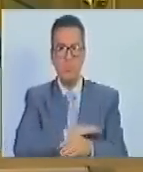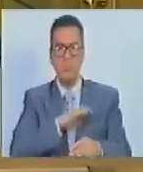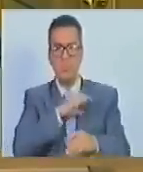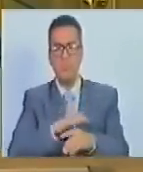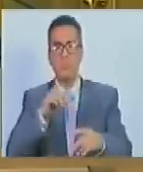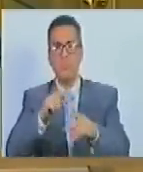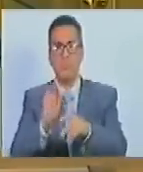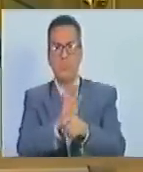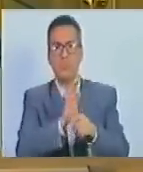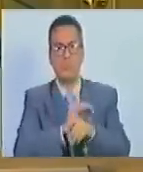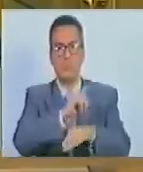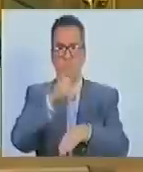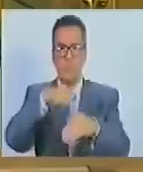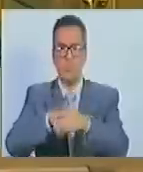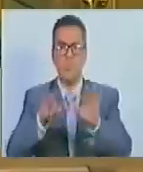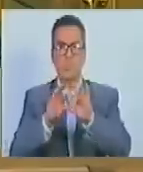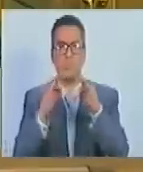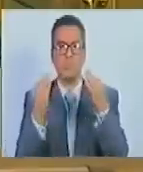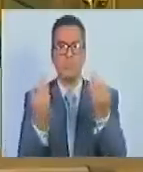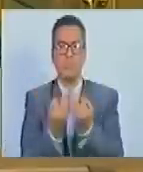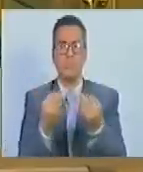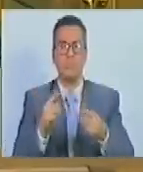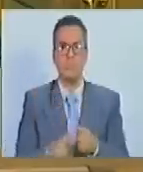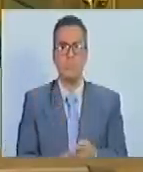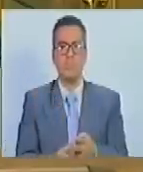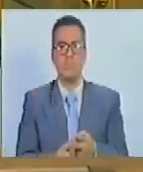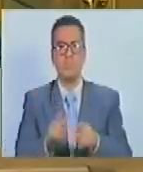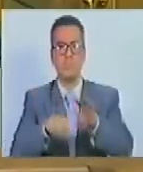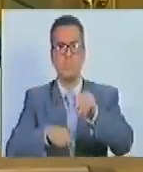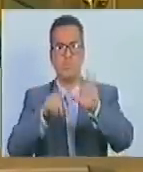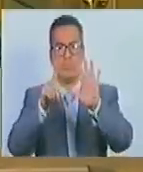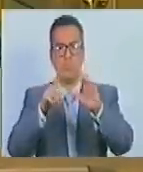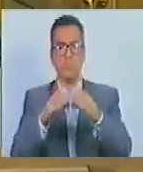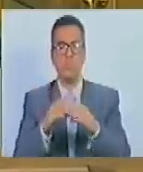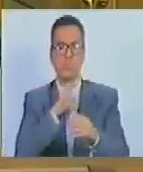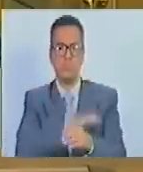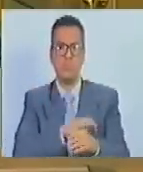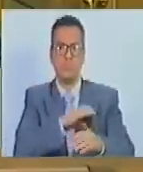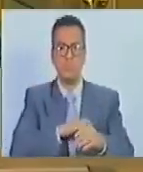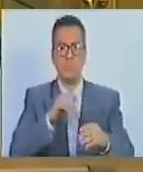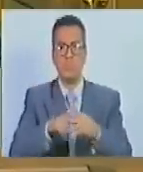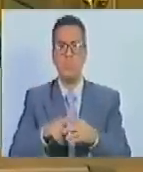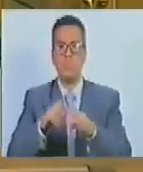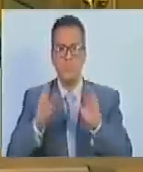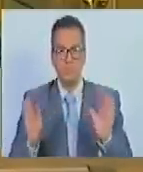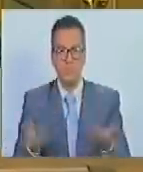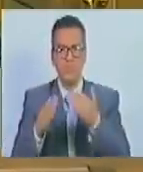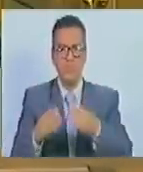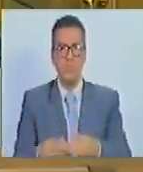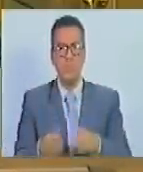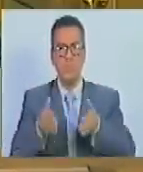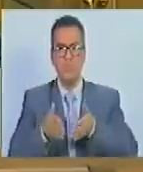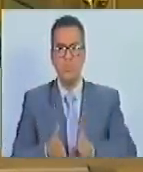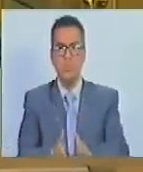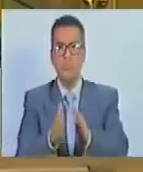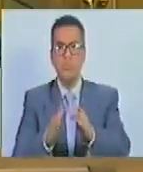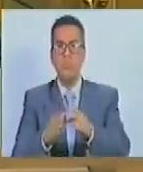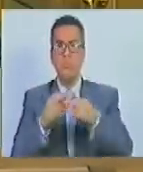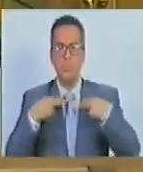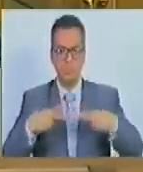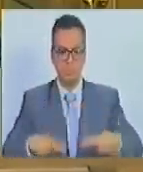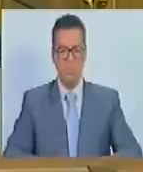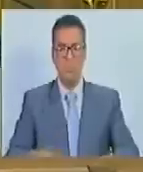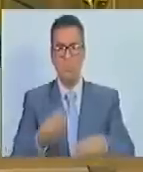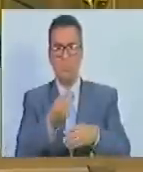para la Protección Integral de las Familias, 16. Comité para la Promoción del Parto y Nacimiento Humanizado,